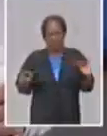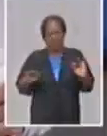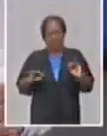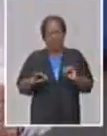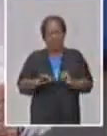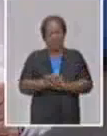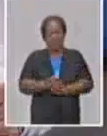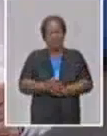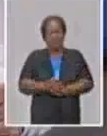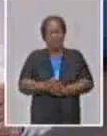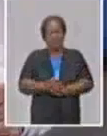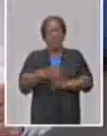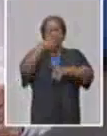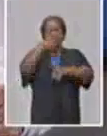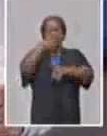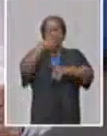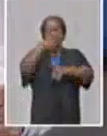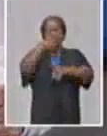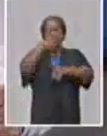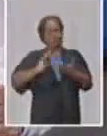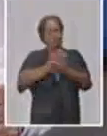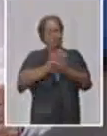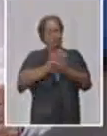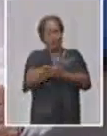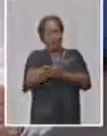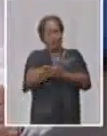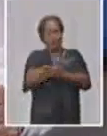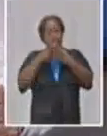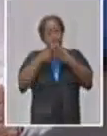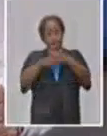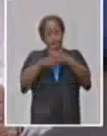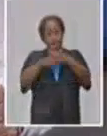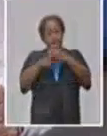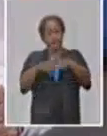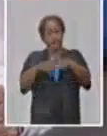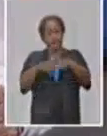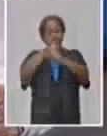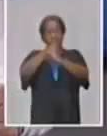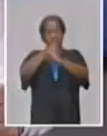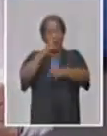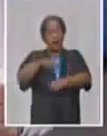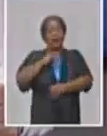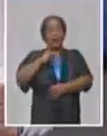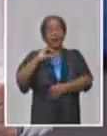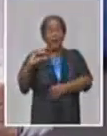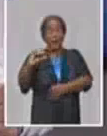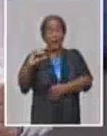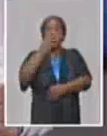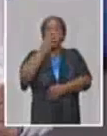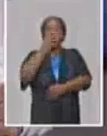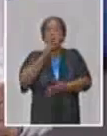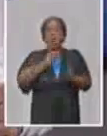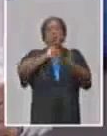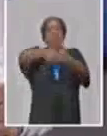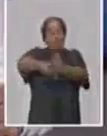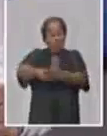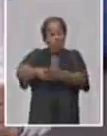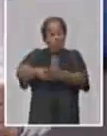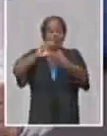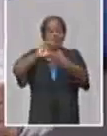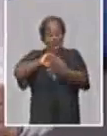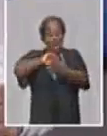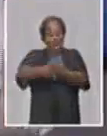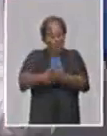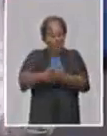también, bueno, se elimina o se resuelve, es que los trabajadores que se jubilan podrán ser contratados para ocupar igual